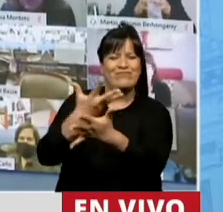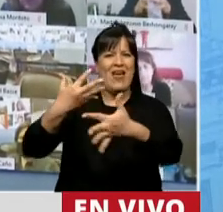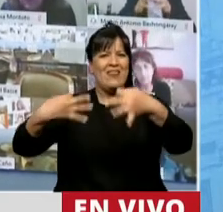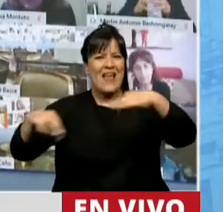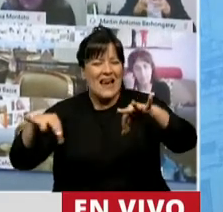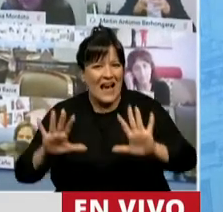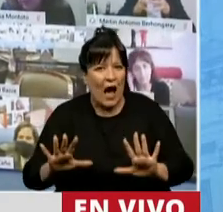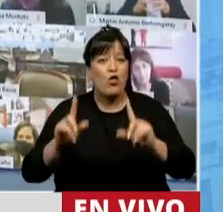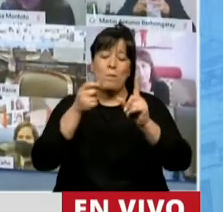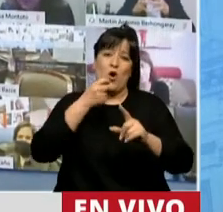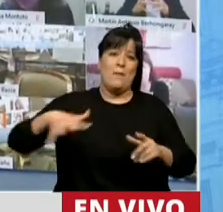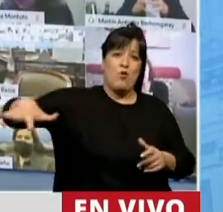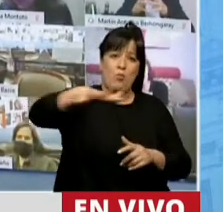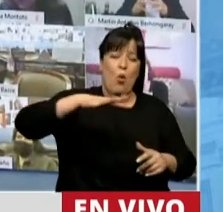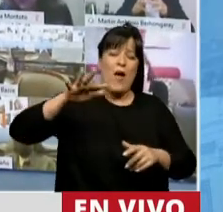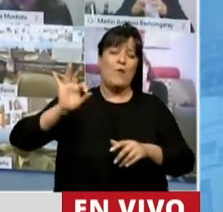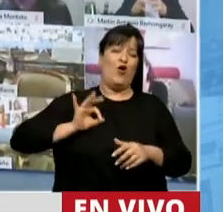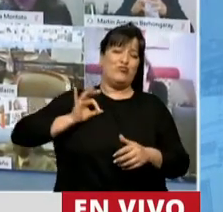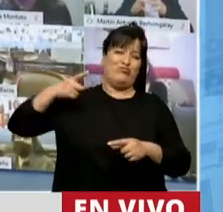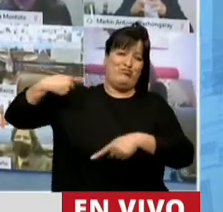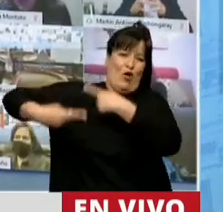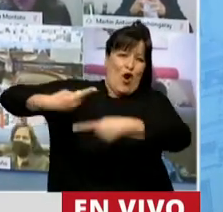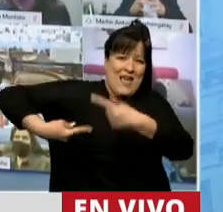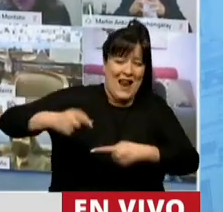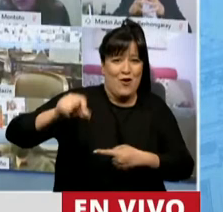los pueblos originarios de la América.